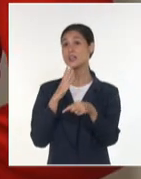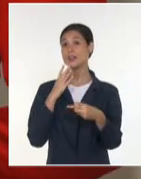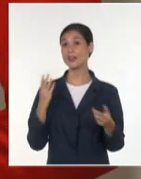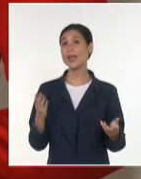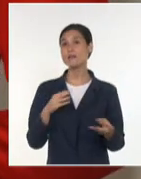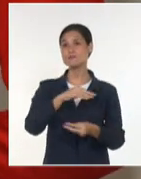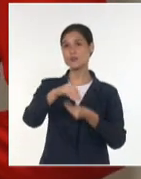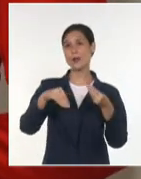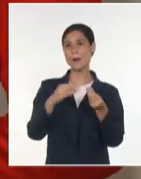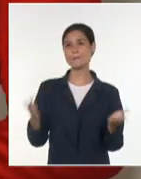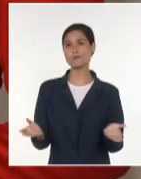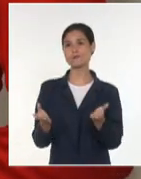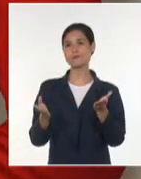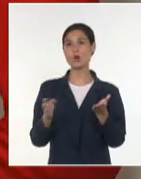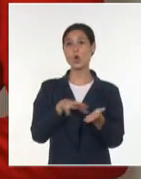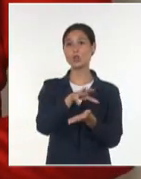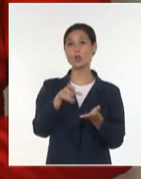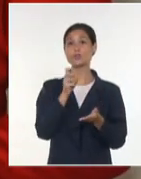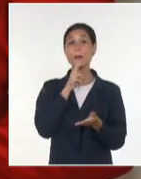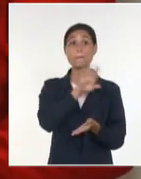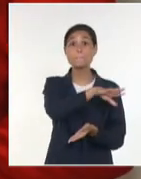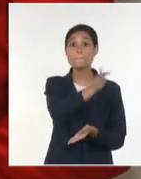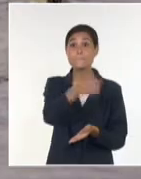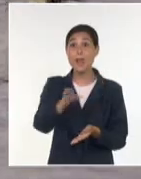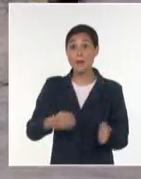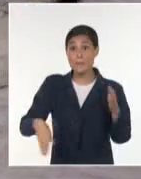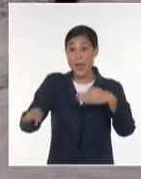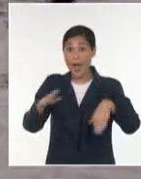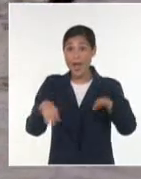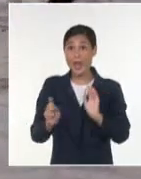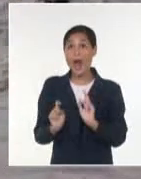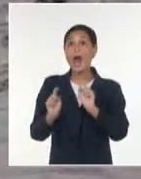en una de las playas más hermosas del mundo.